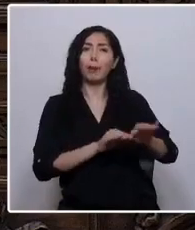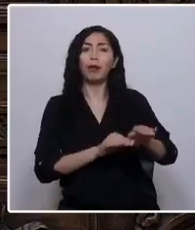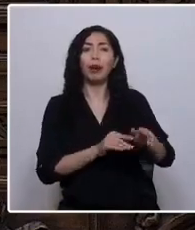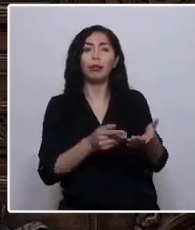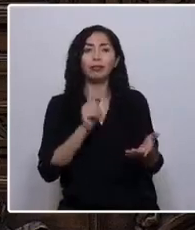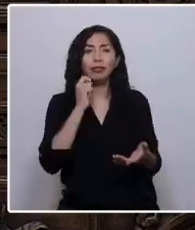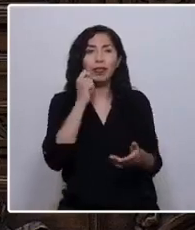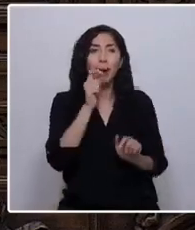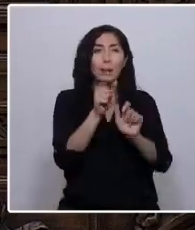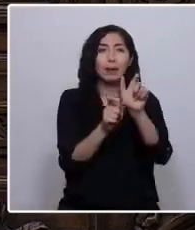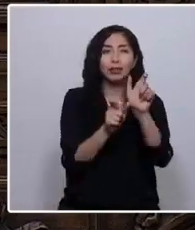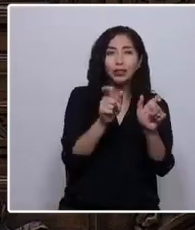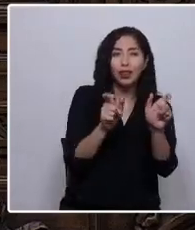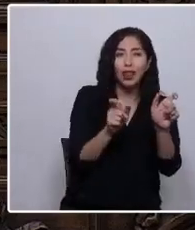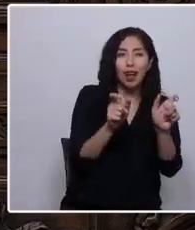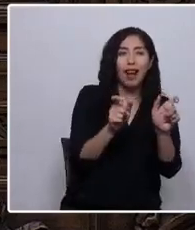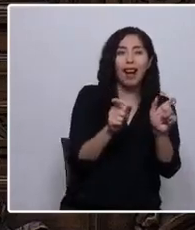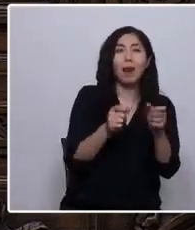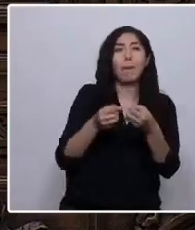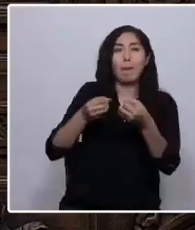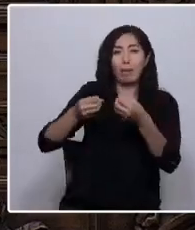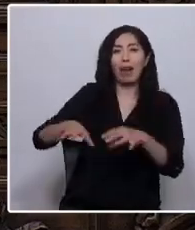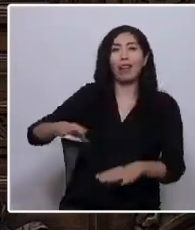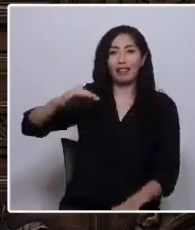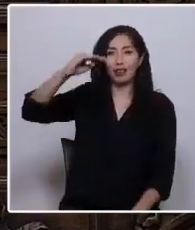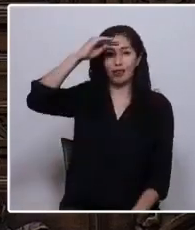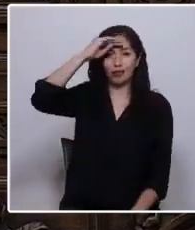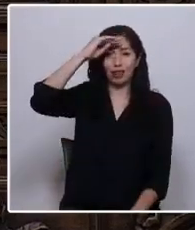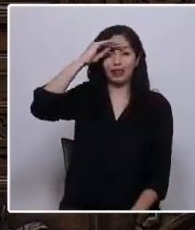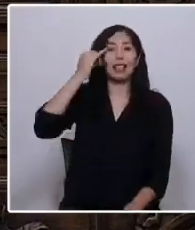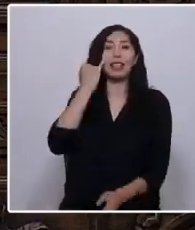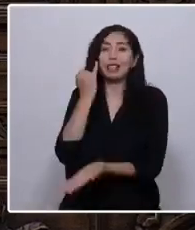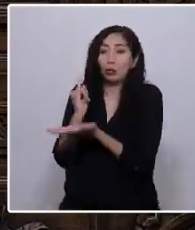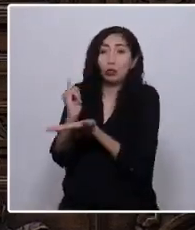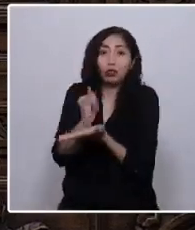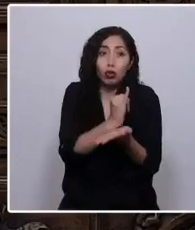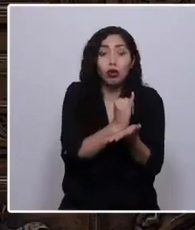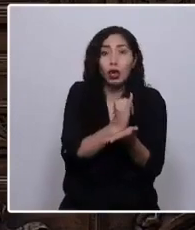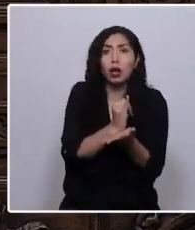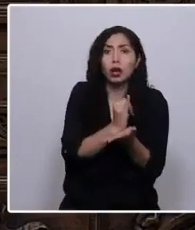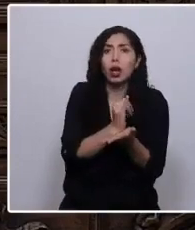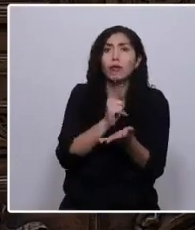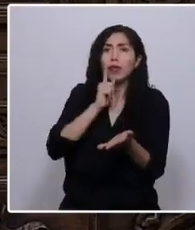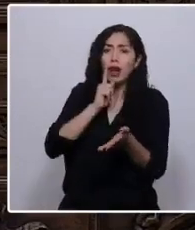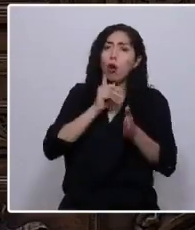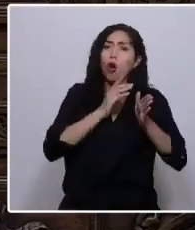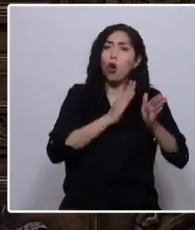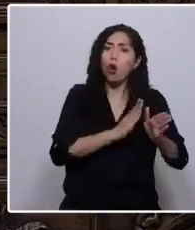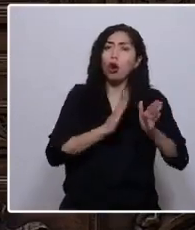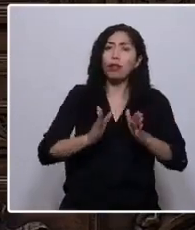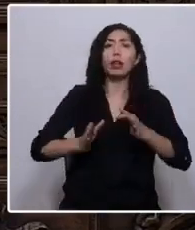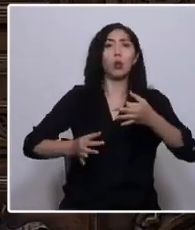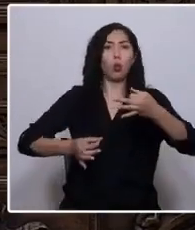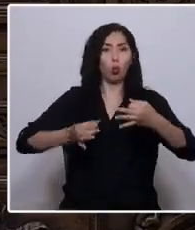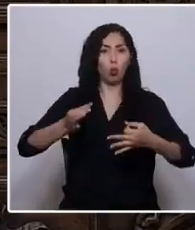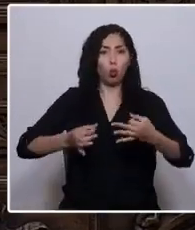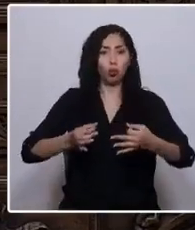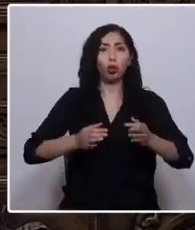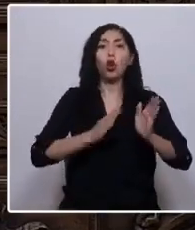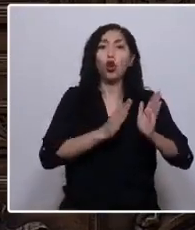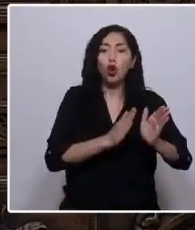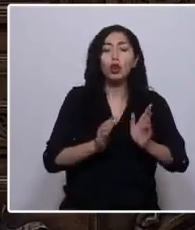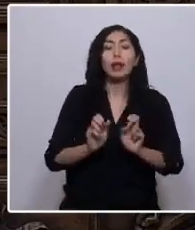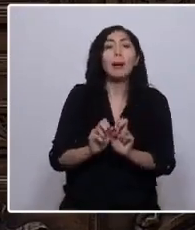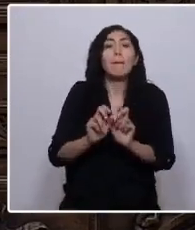pierda razonablemente la confianza en que nuestras instituciones son capaces de darnos un orden justo, un orden en paz.